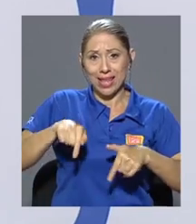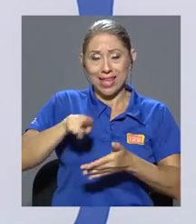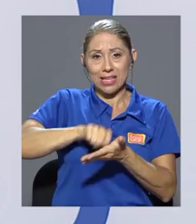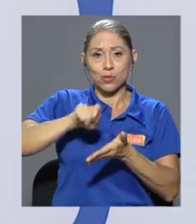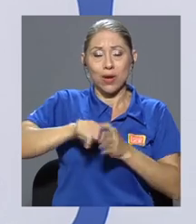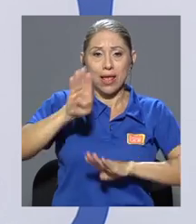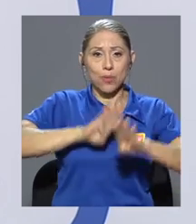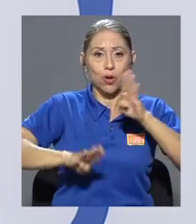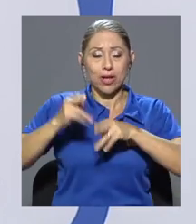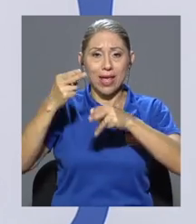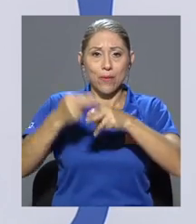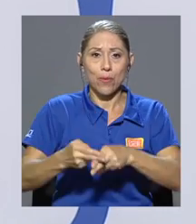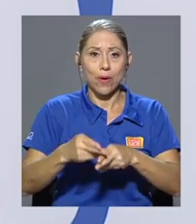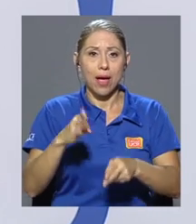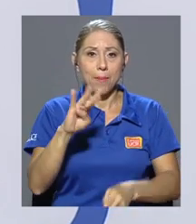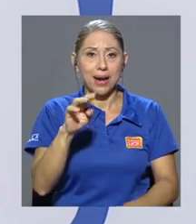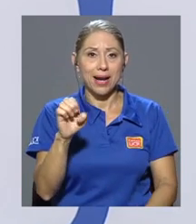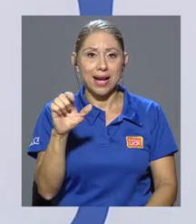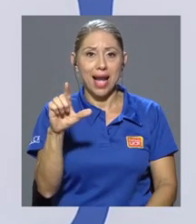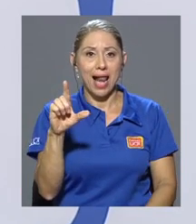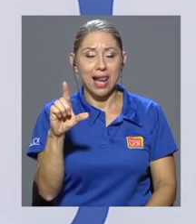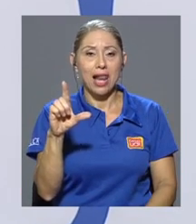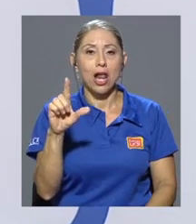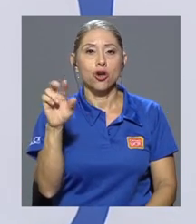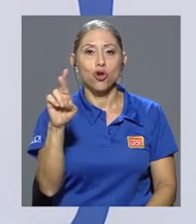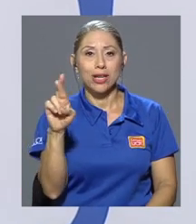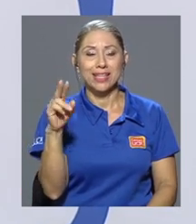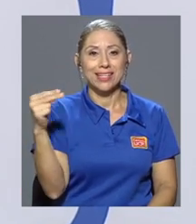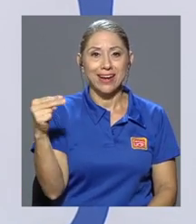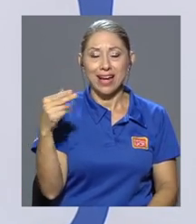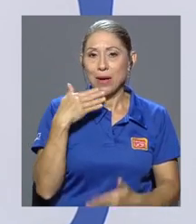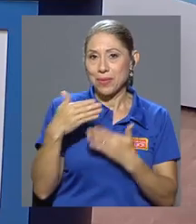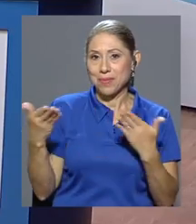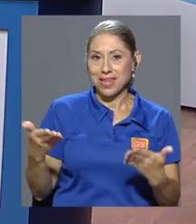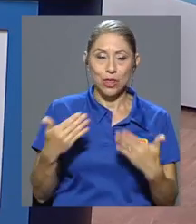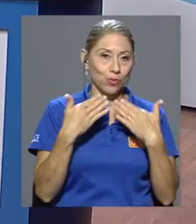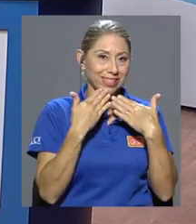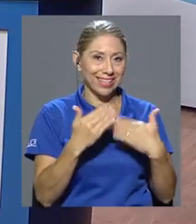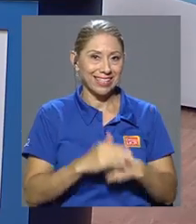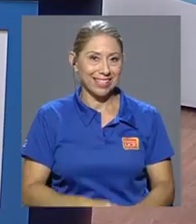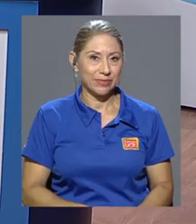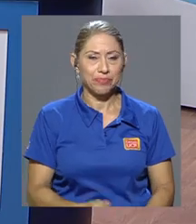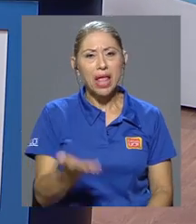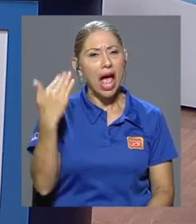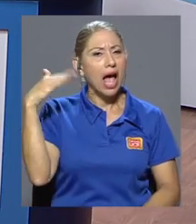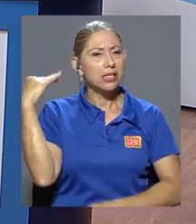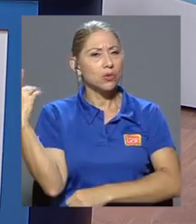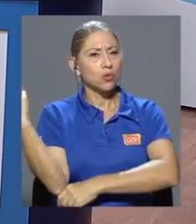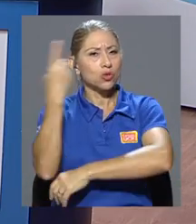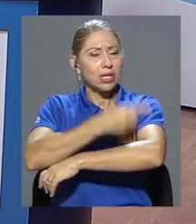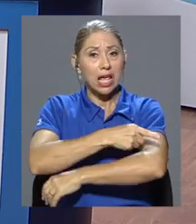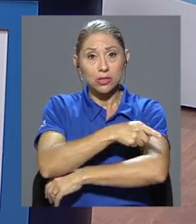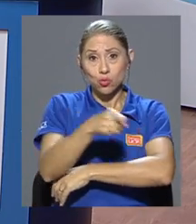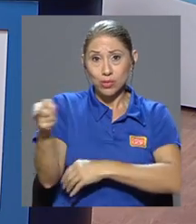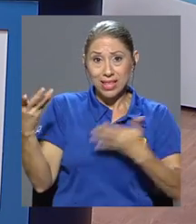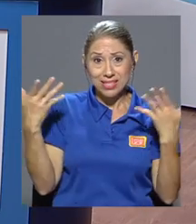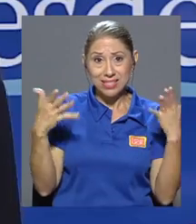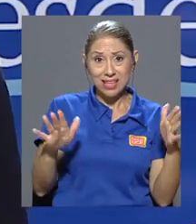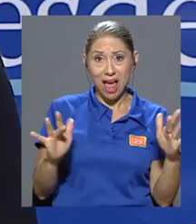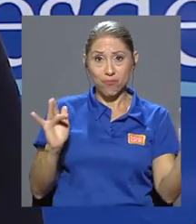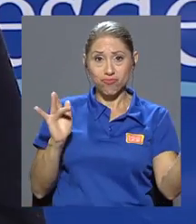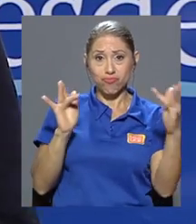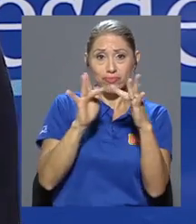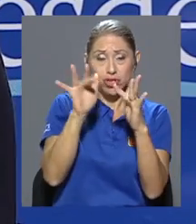Escuela de Biología, el profesor Bernal Rodríguez Herrera. Bienvenido, Bernal. Muchas gracias. Bernal, ustedes hace unos días presentaron, está en YouTube,